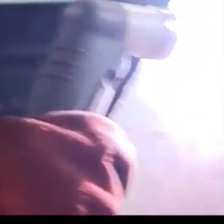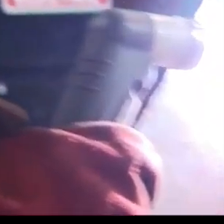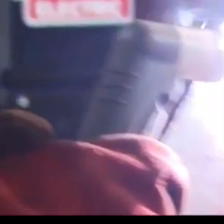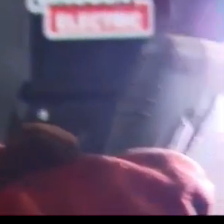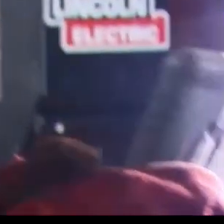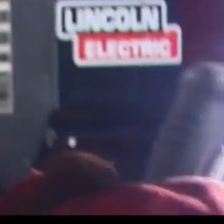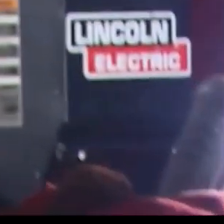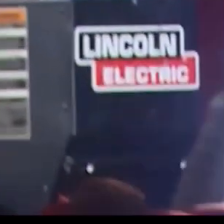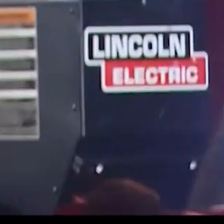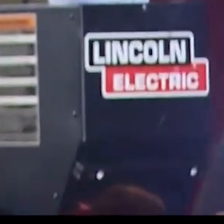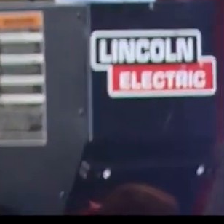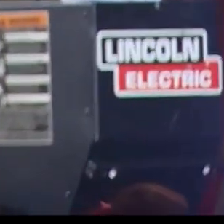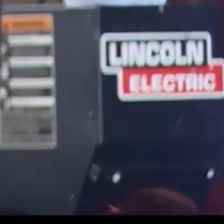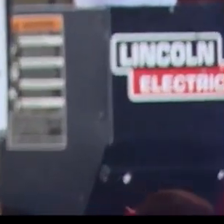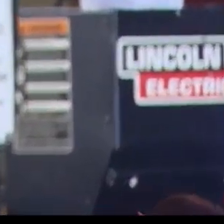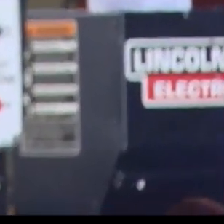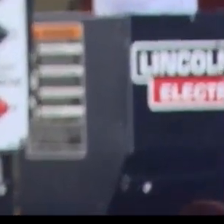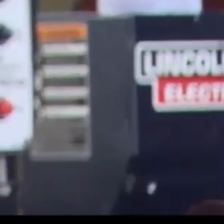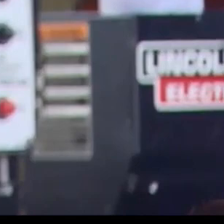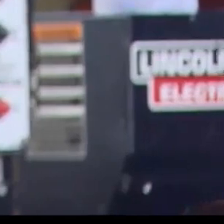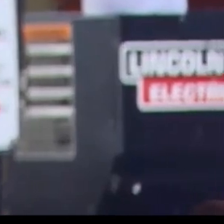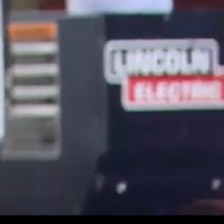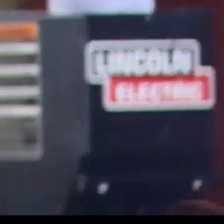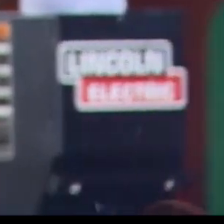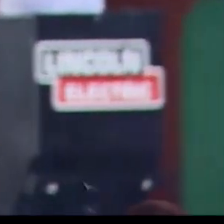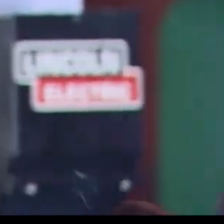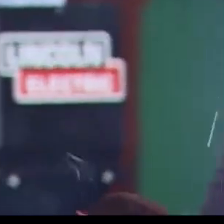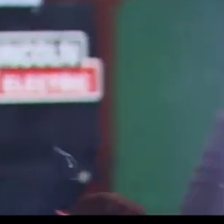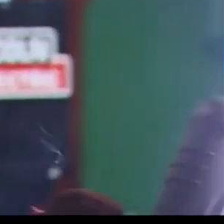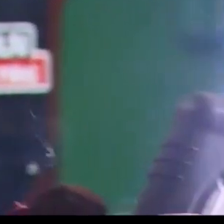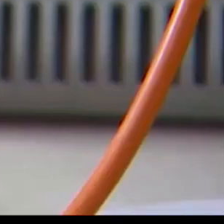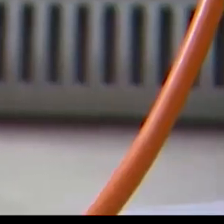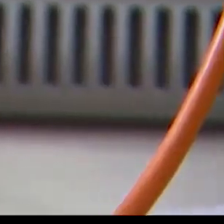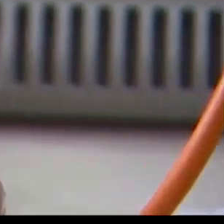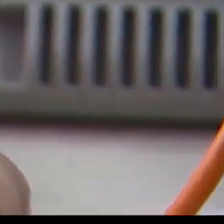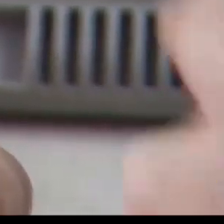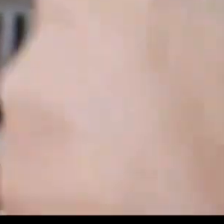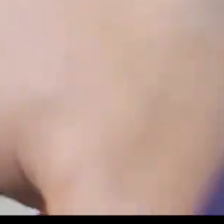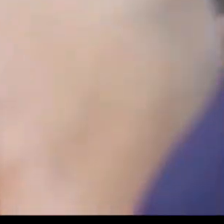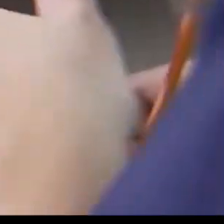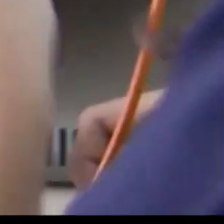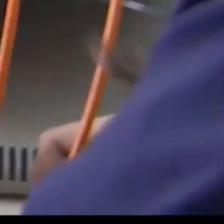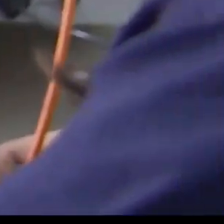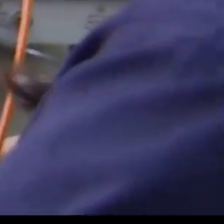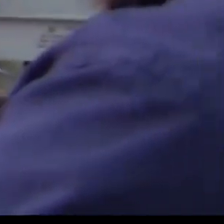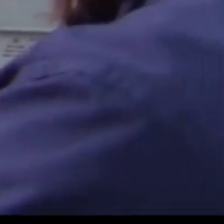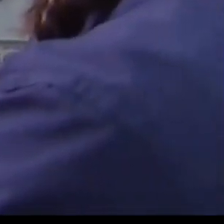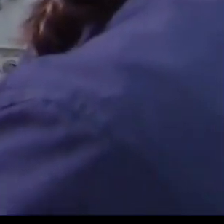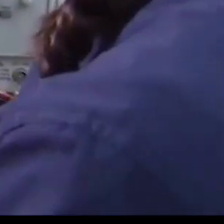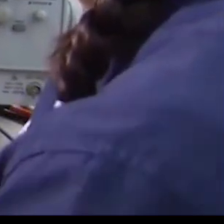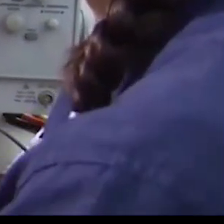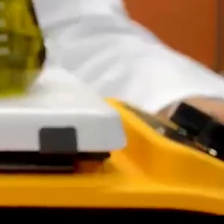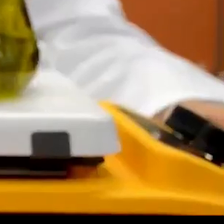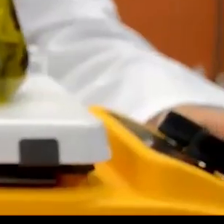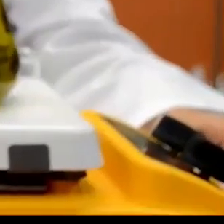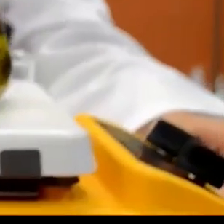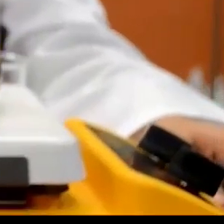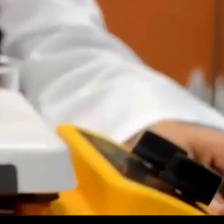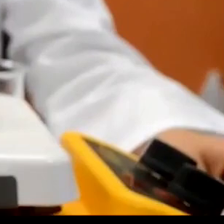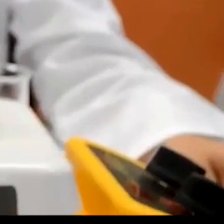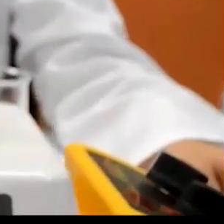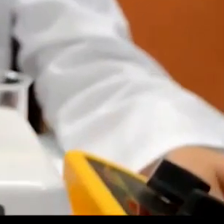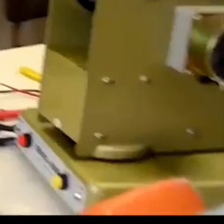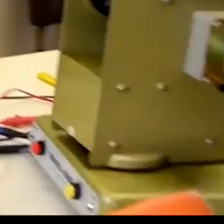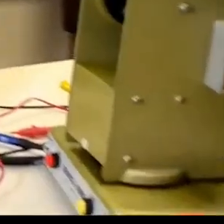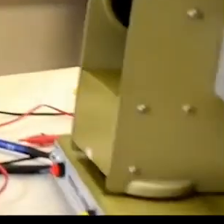me he convencido que merezco lo mejor y con el INA mis sueños son posibles en el INA nosotras podemos encontrar programas de alta tecnología